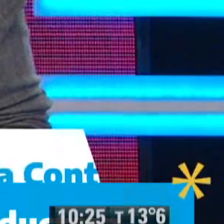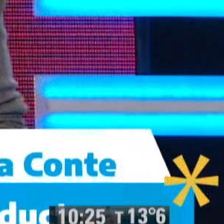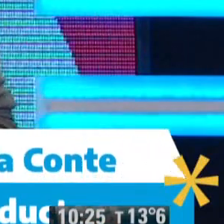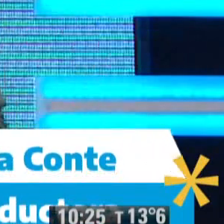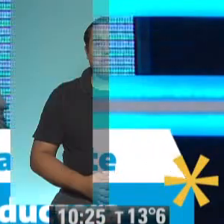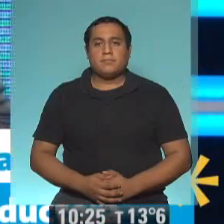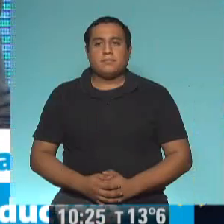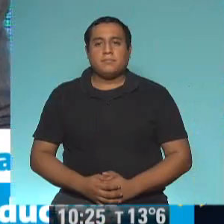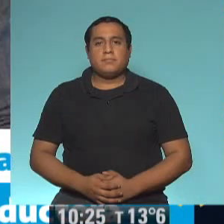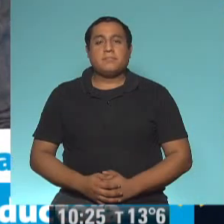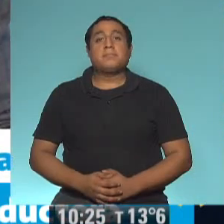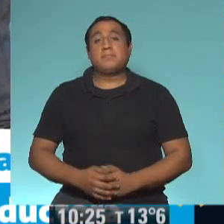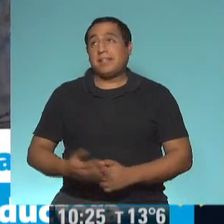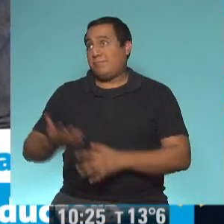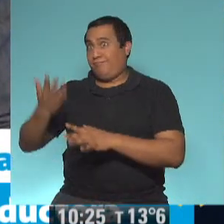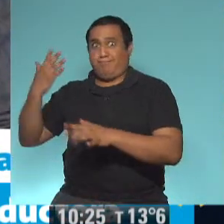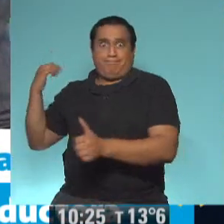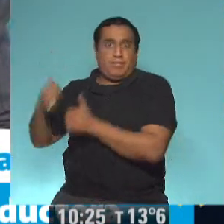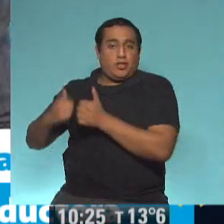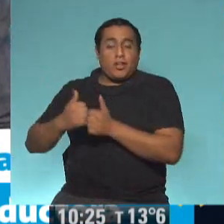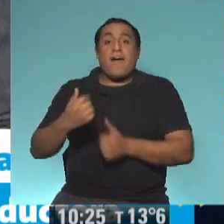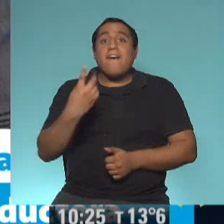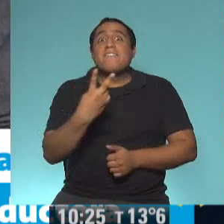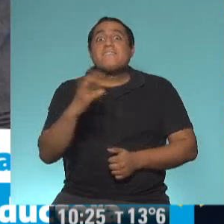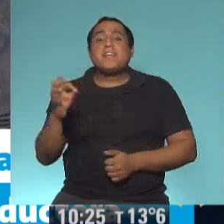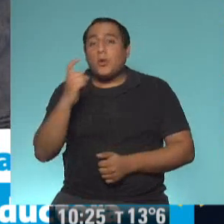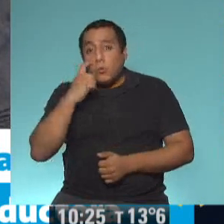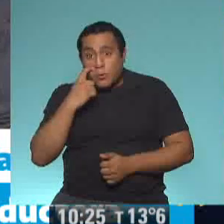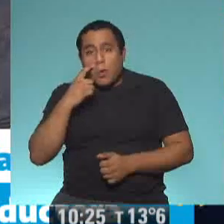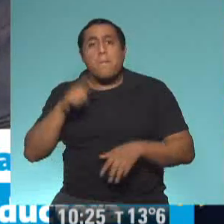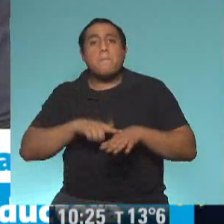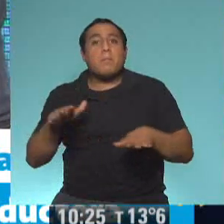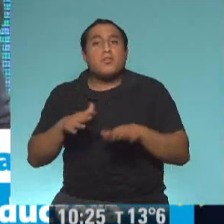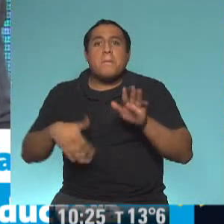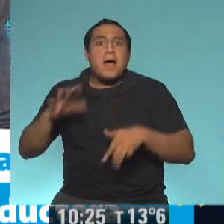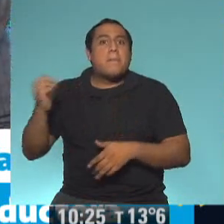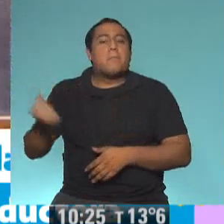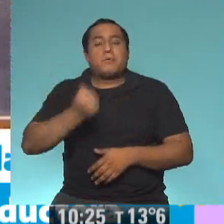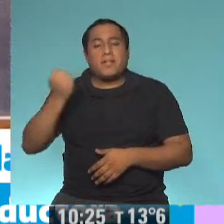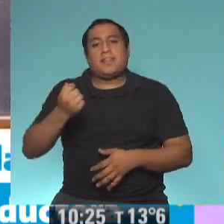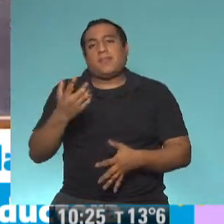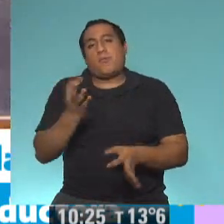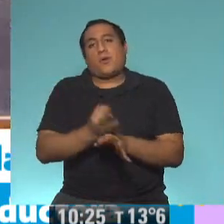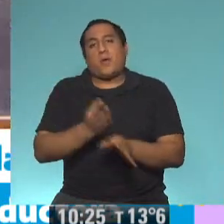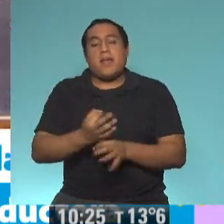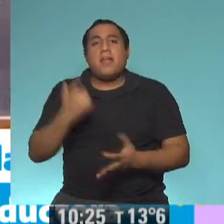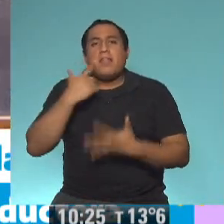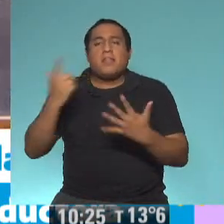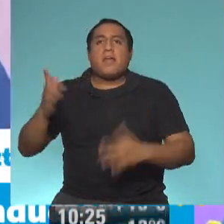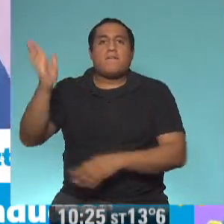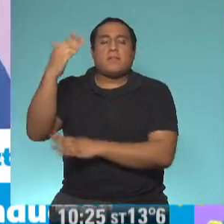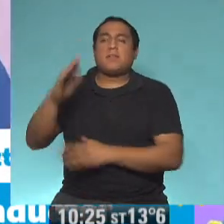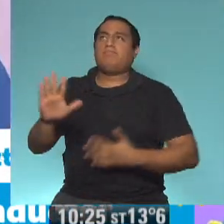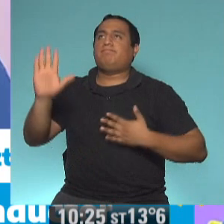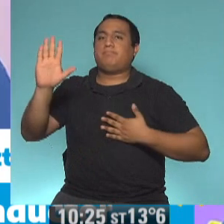A lo largo de nuestra historia, el 20 de junio aparece como uno de los momentos más importantes de la vida escolar. Es el día en que prometemos la